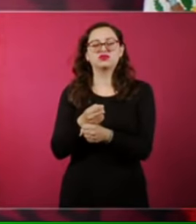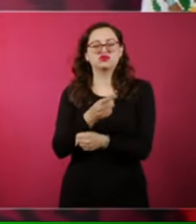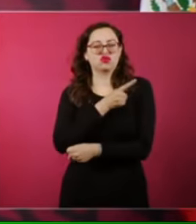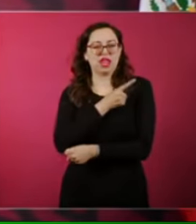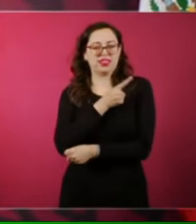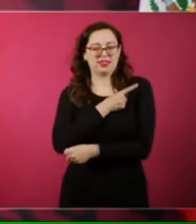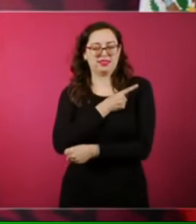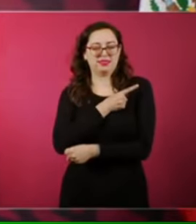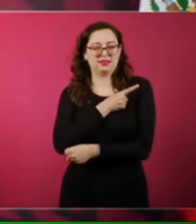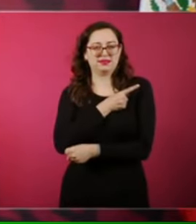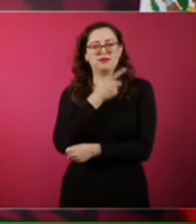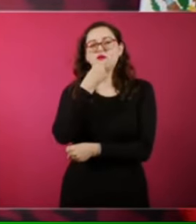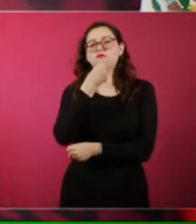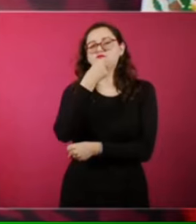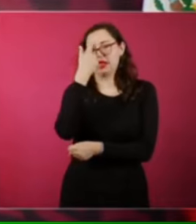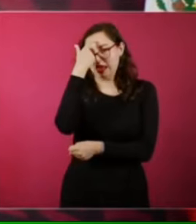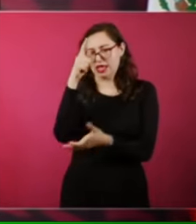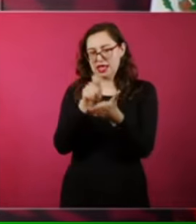Márquez.